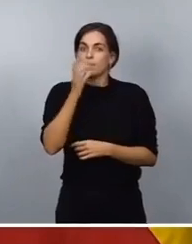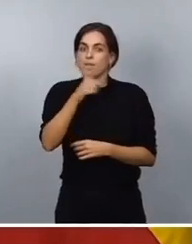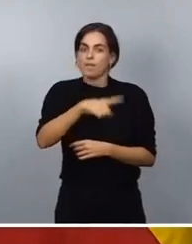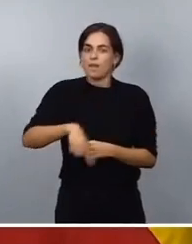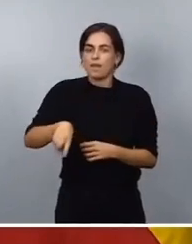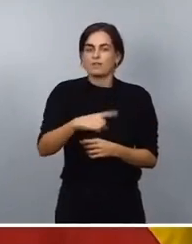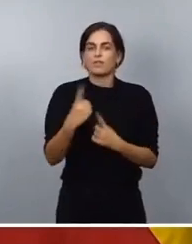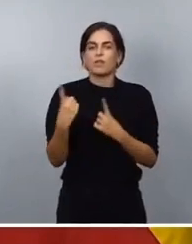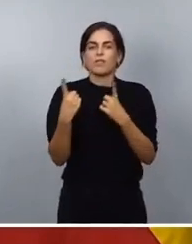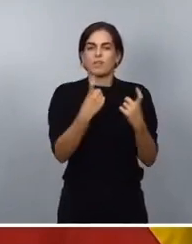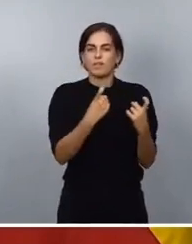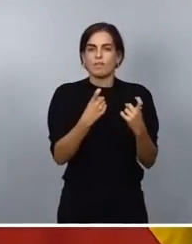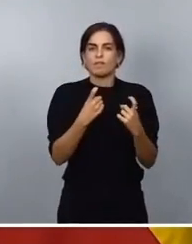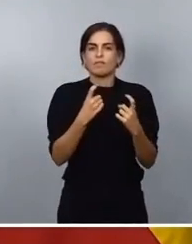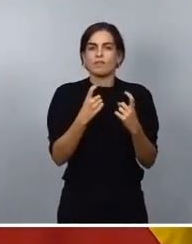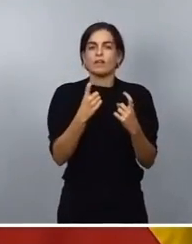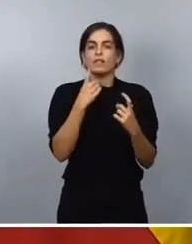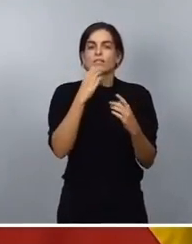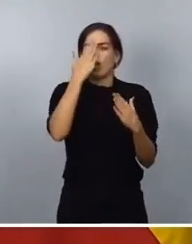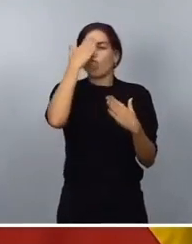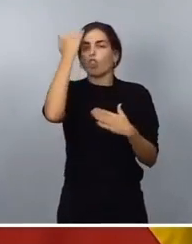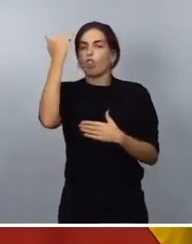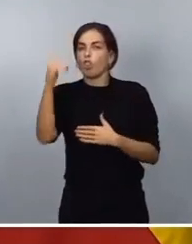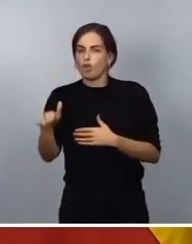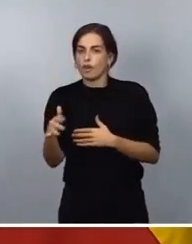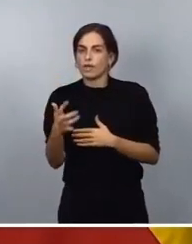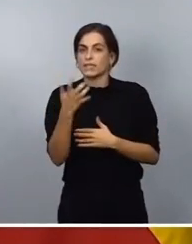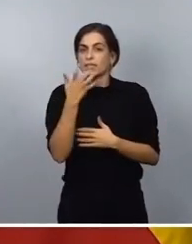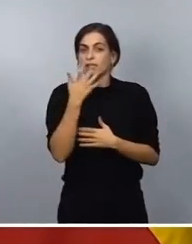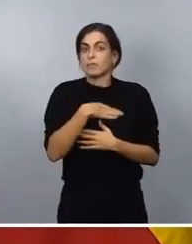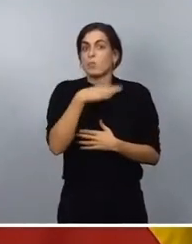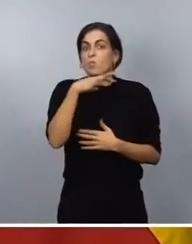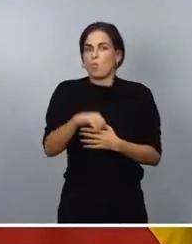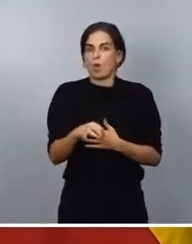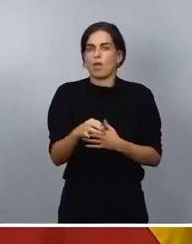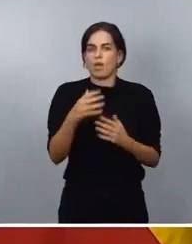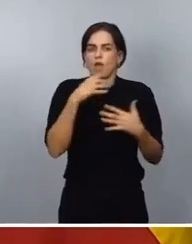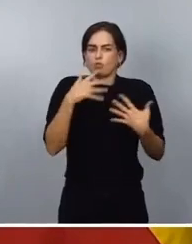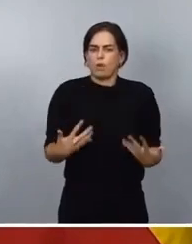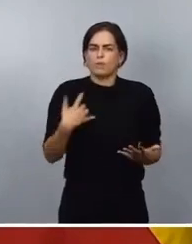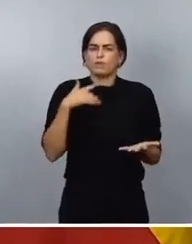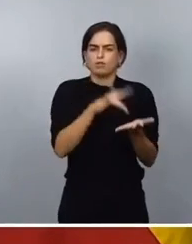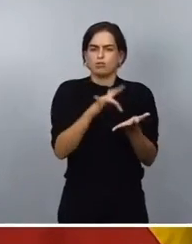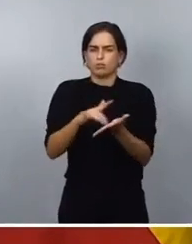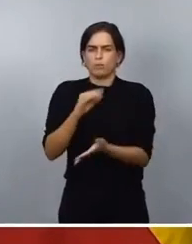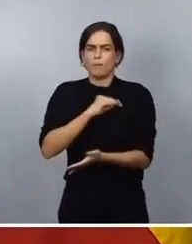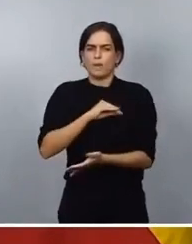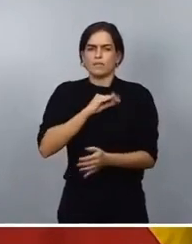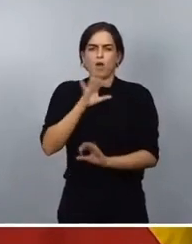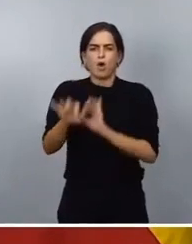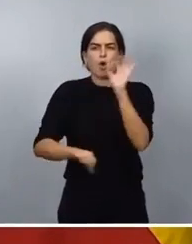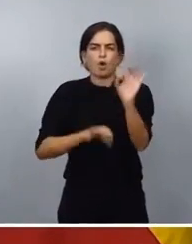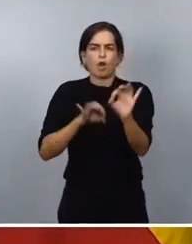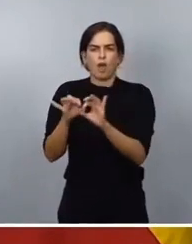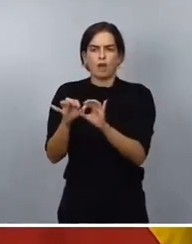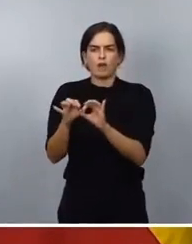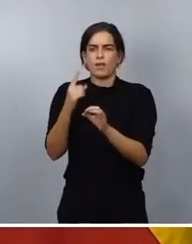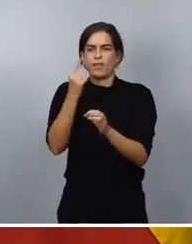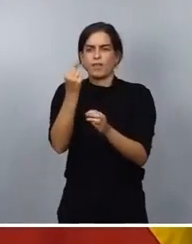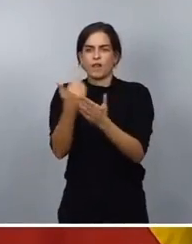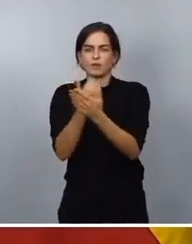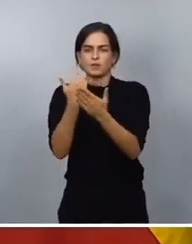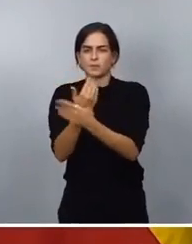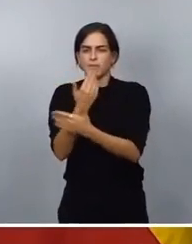objeto de donación. Ya lo son, en muchos casos, en la actualidad, a las organizaciones sin ánimo de lucro o a los bancos de alimentos